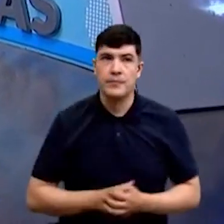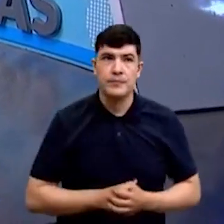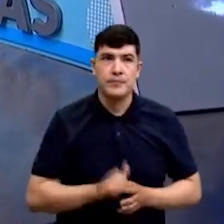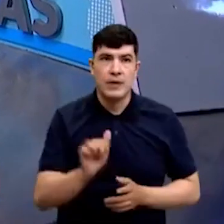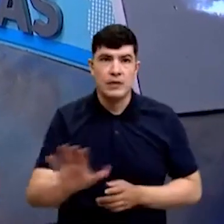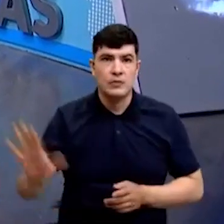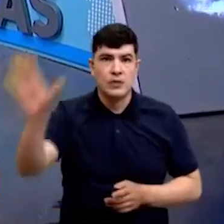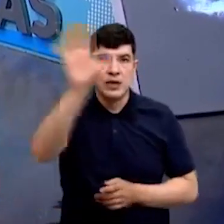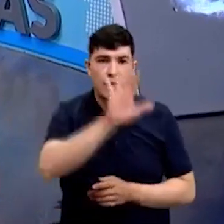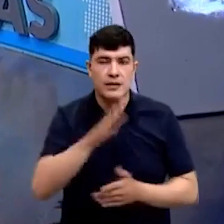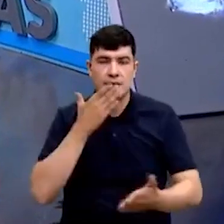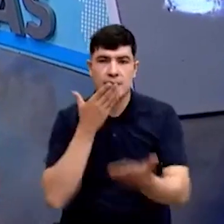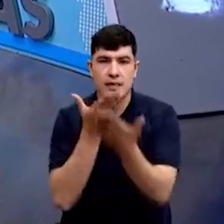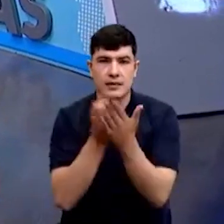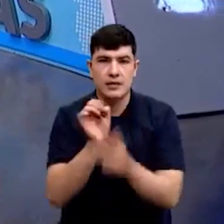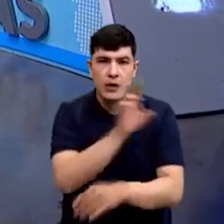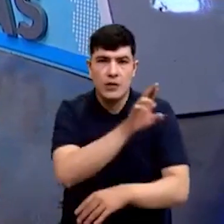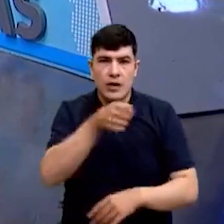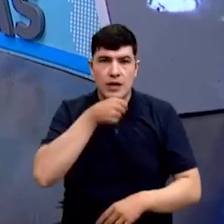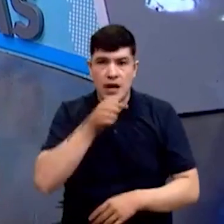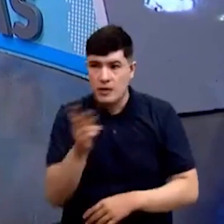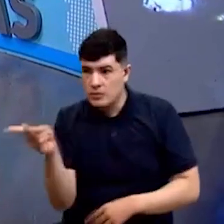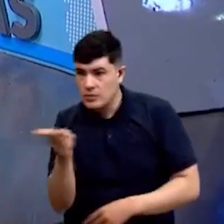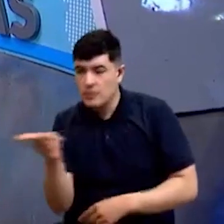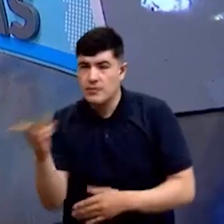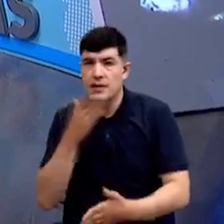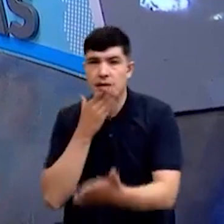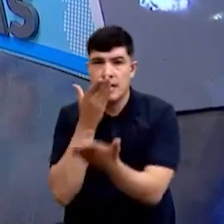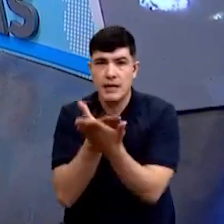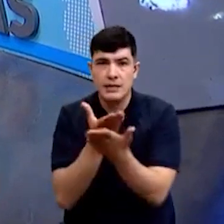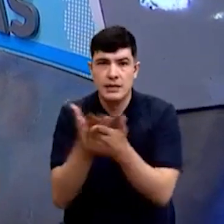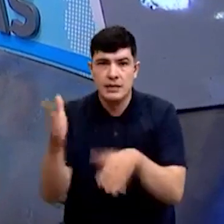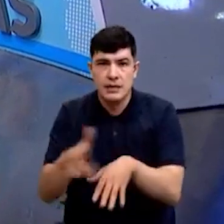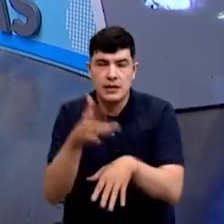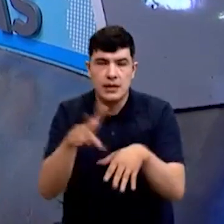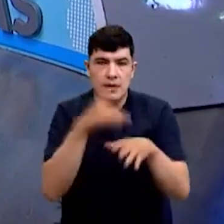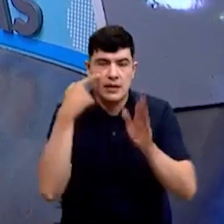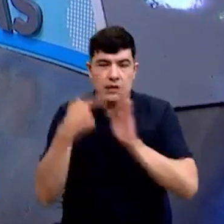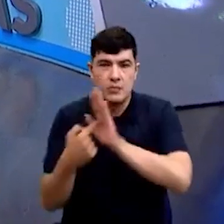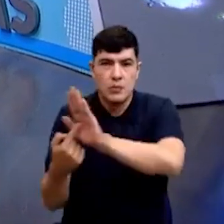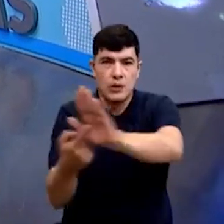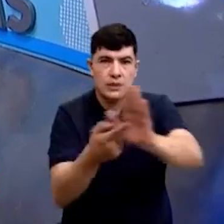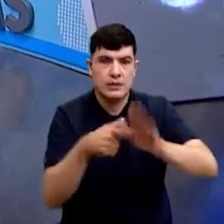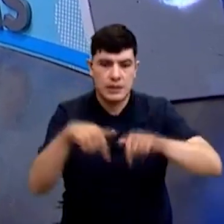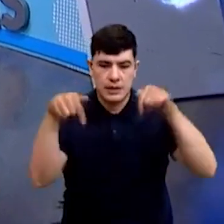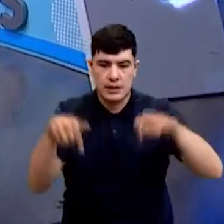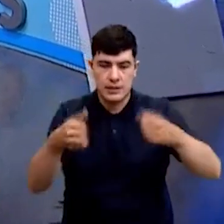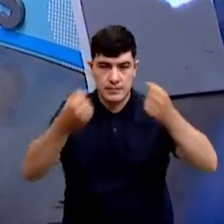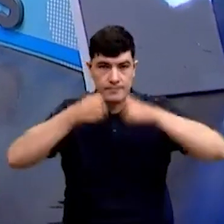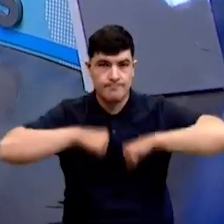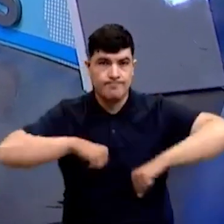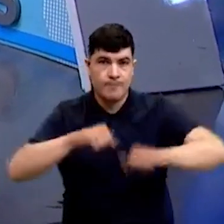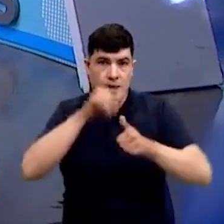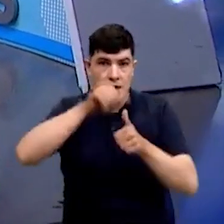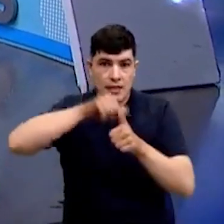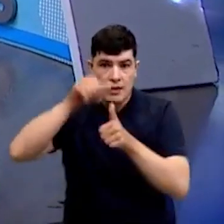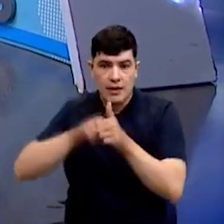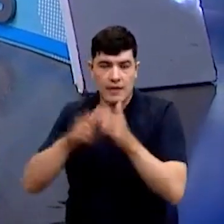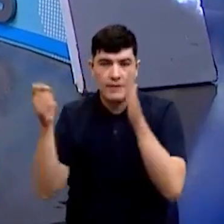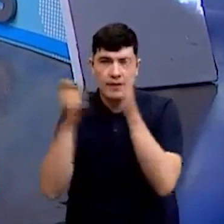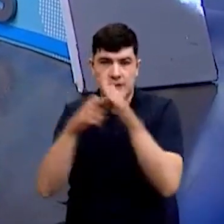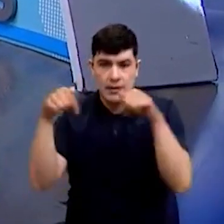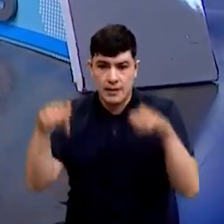A ustedes, a Oriente Noticias, a ustedes dos, de verdad mil gracias por ayudarnos a visibilizar este esfuerzo y a que cada vez estemos en